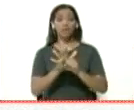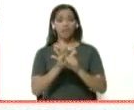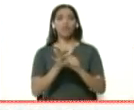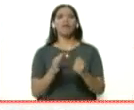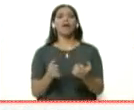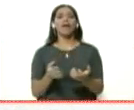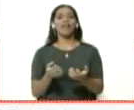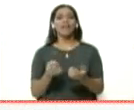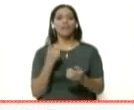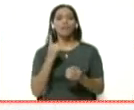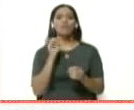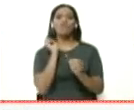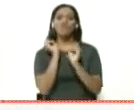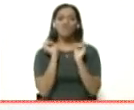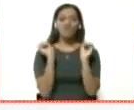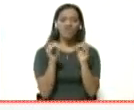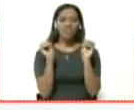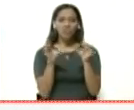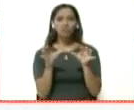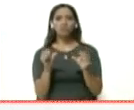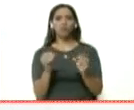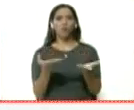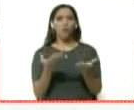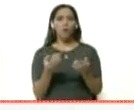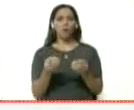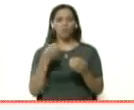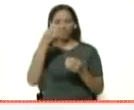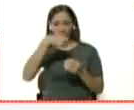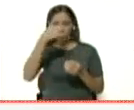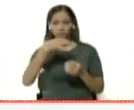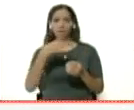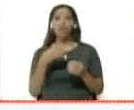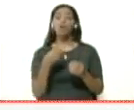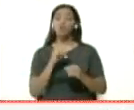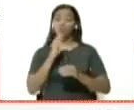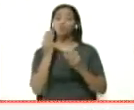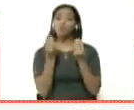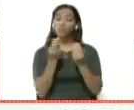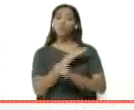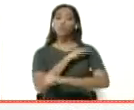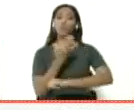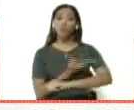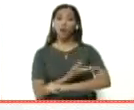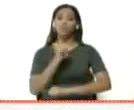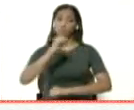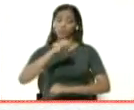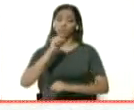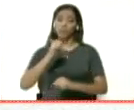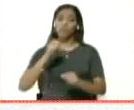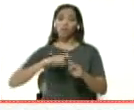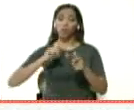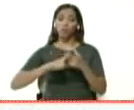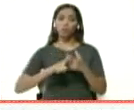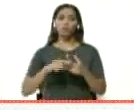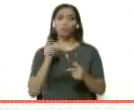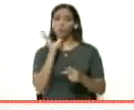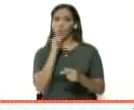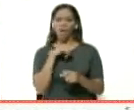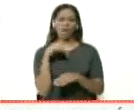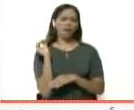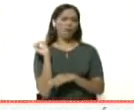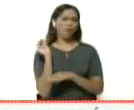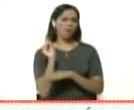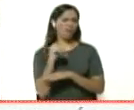sea un virus o una incidencia gripal, realmente es un virus muy fuerte. Y entonces, si nosotros no tenemos precaución, puede